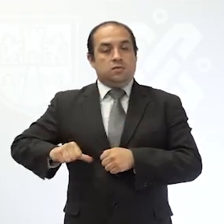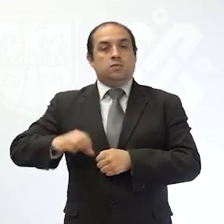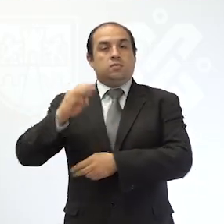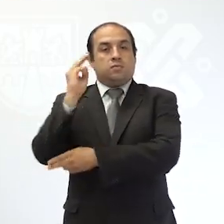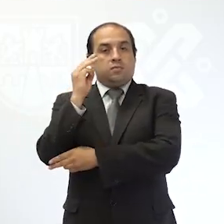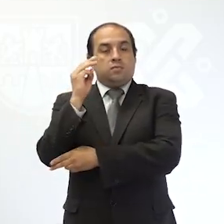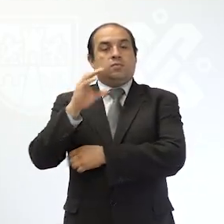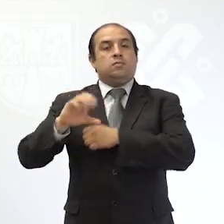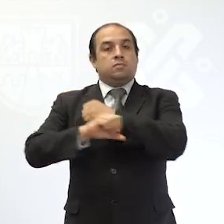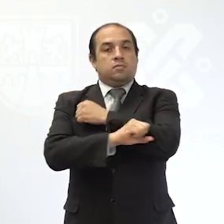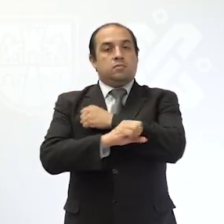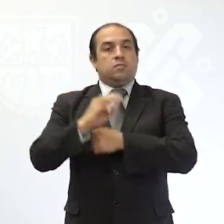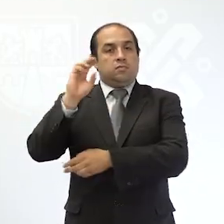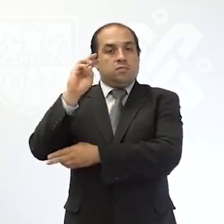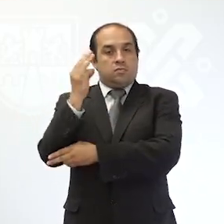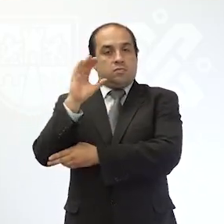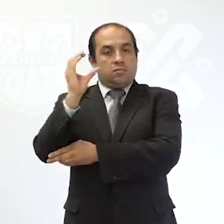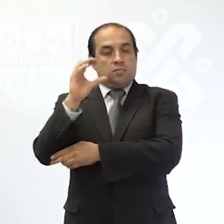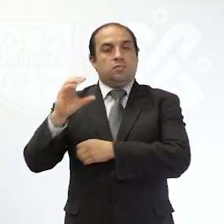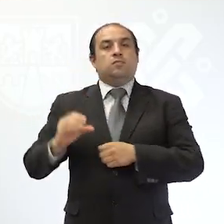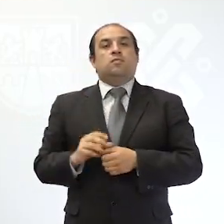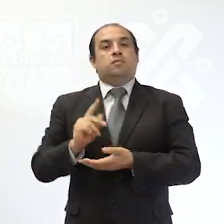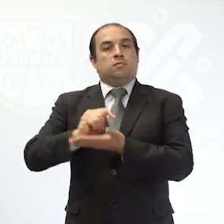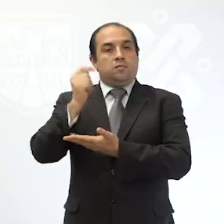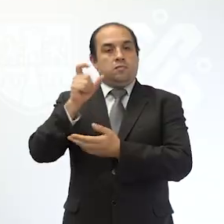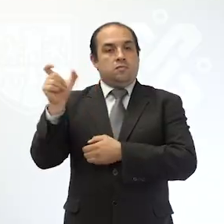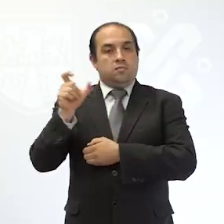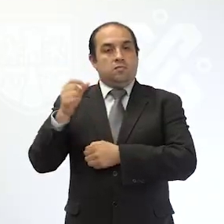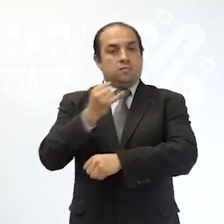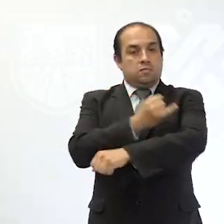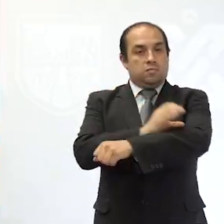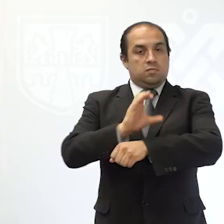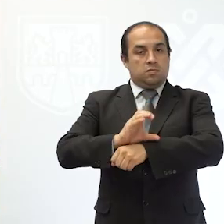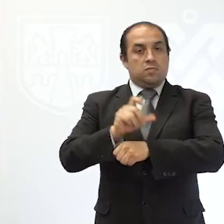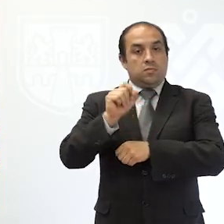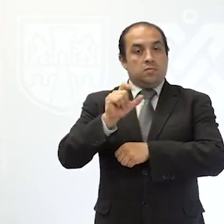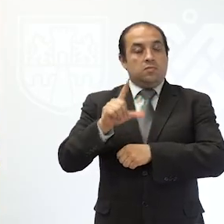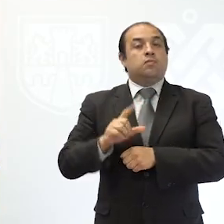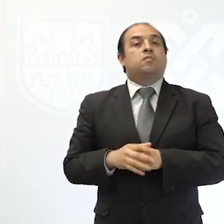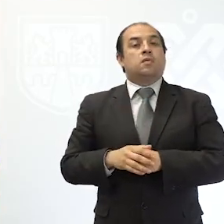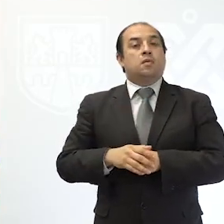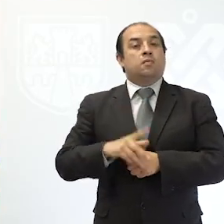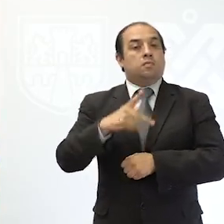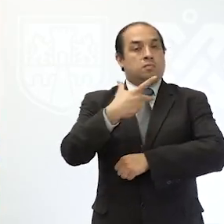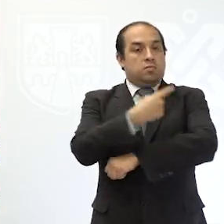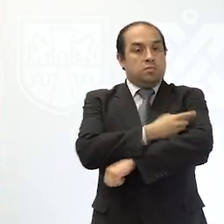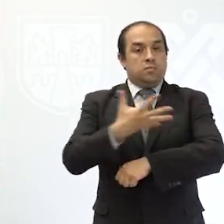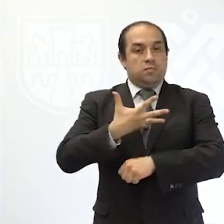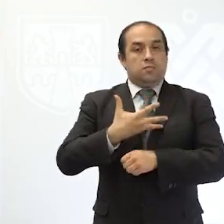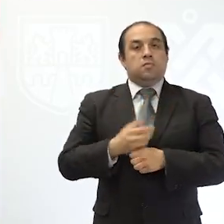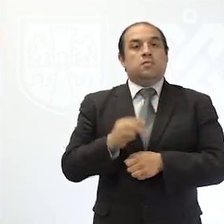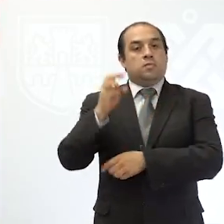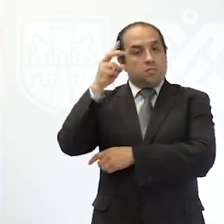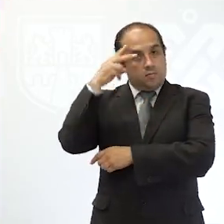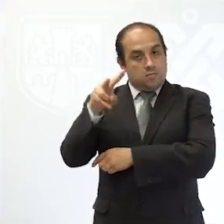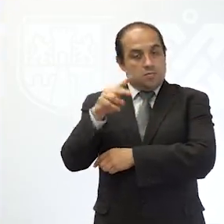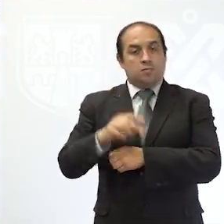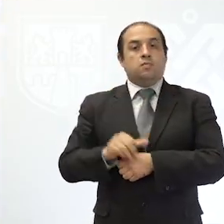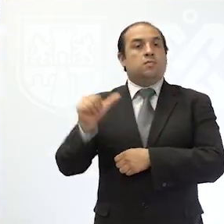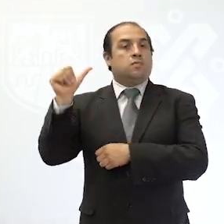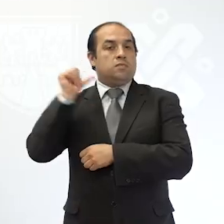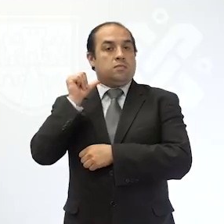Coajimalpa, Magdalena Contreras, Tláhuac, Xochimilco e Iztacalco y se están vacunando actualmente los de Miguel Hidalgo y